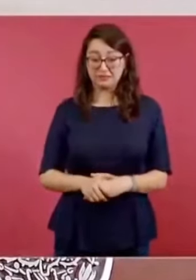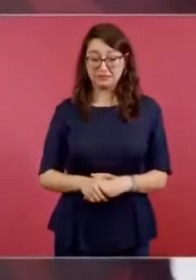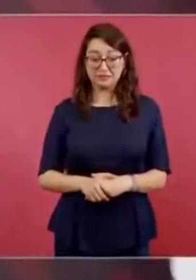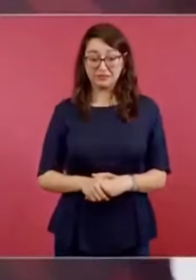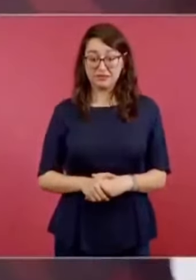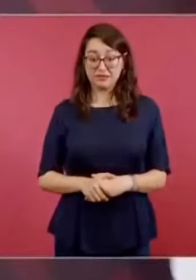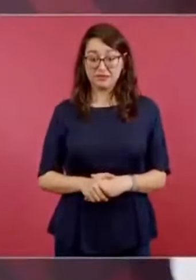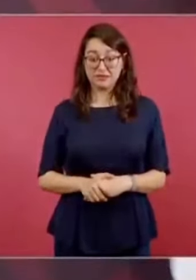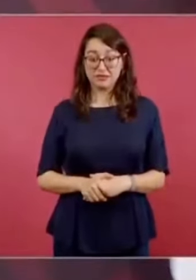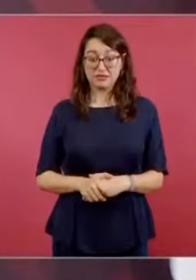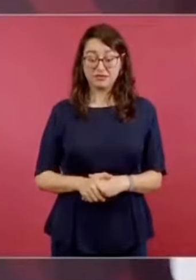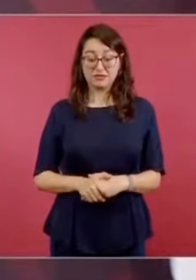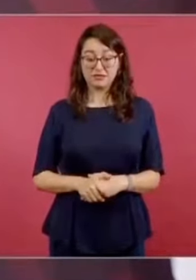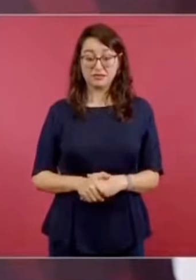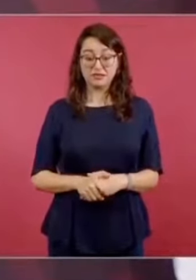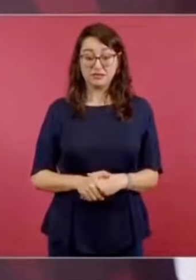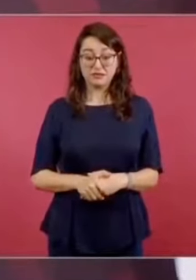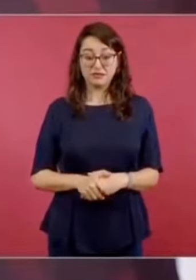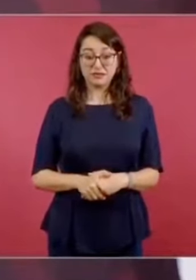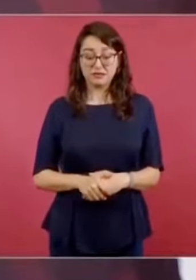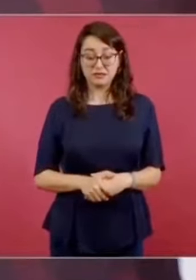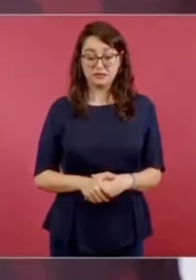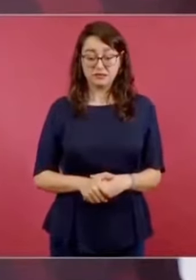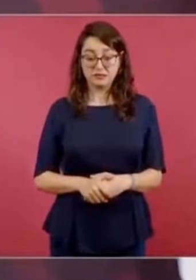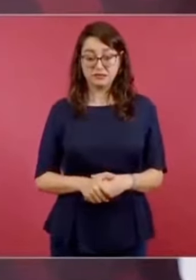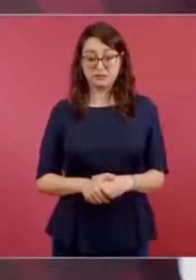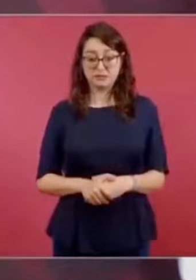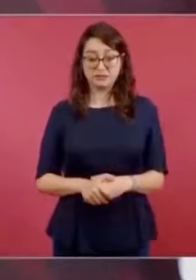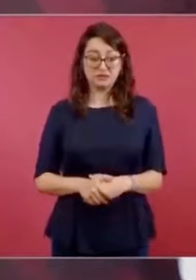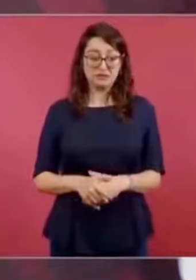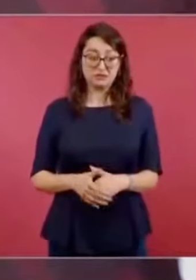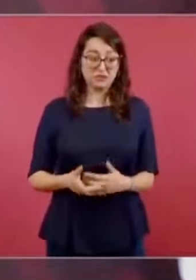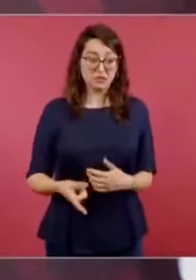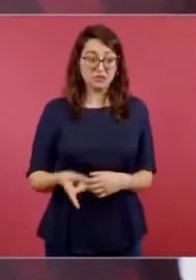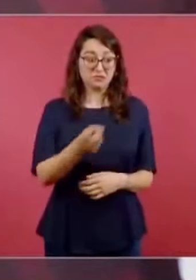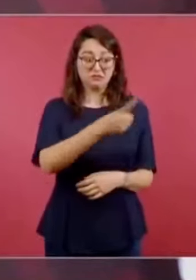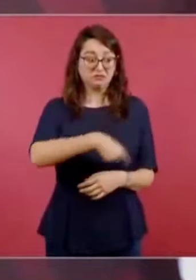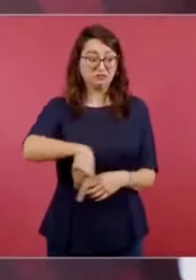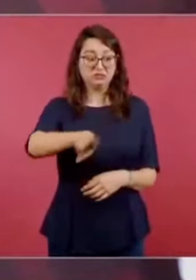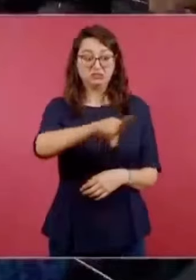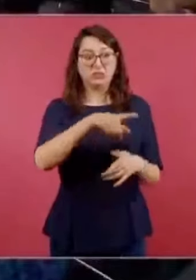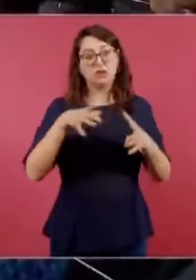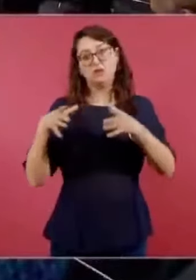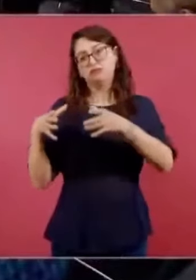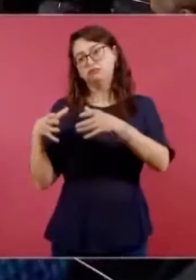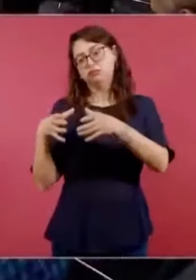viven en otro mundo, se divorcian,